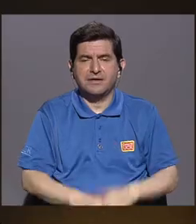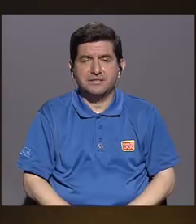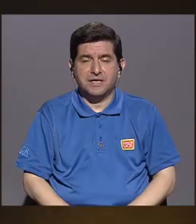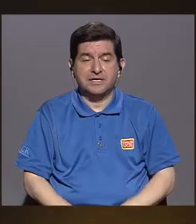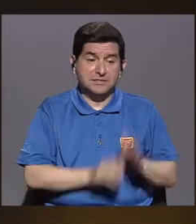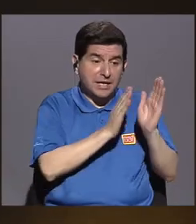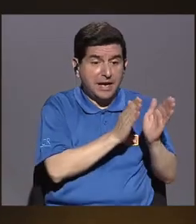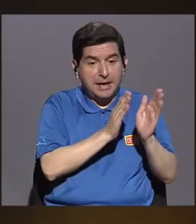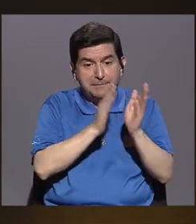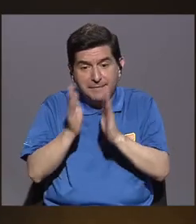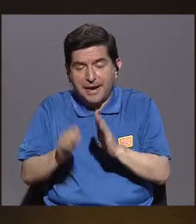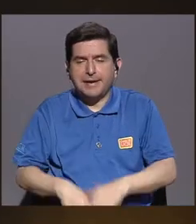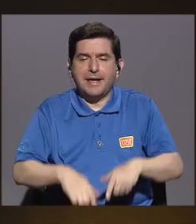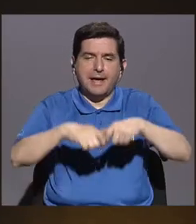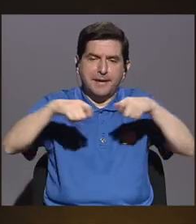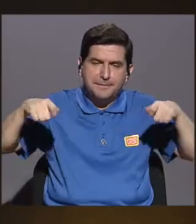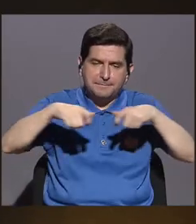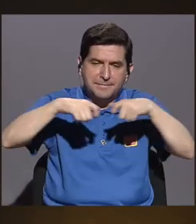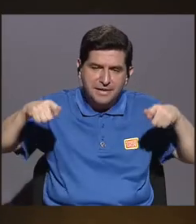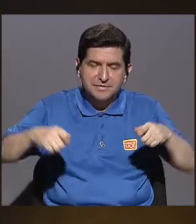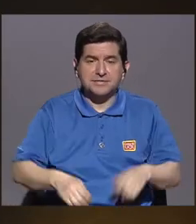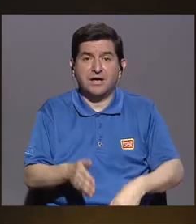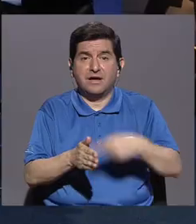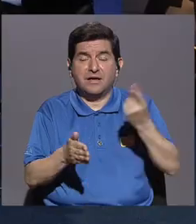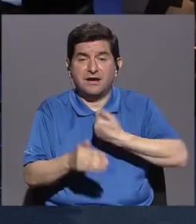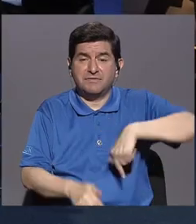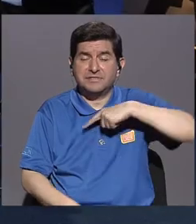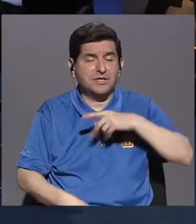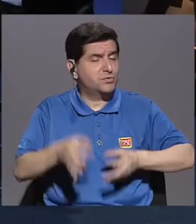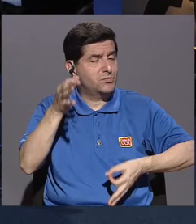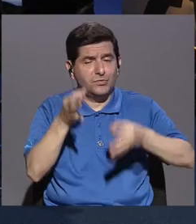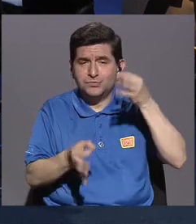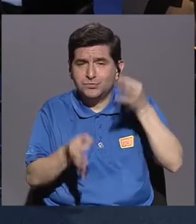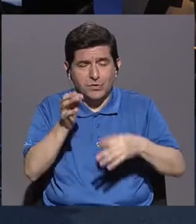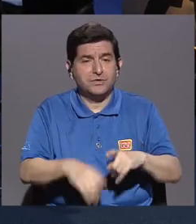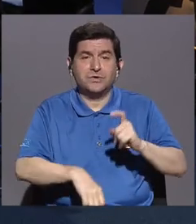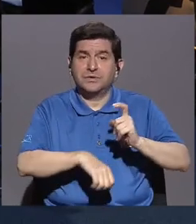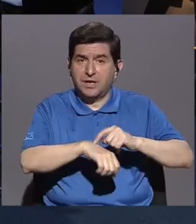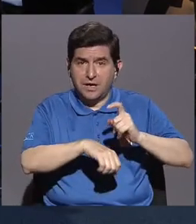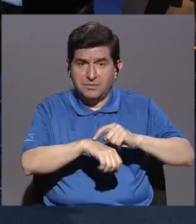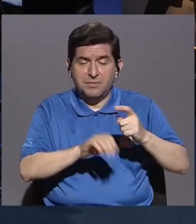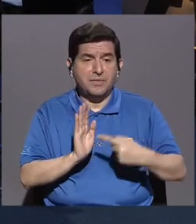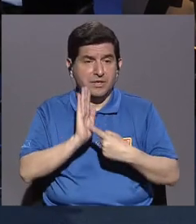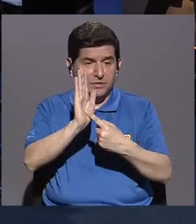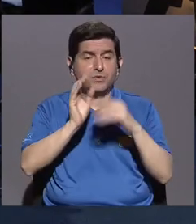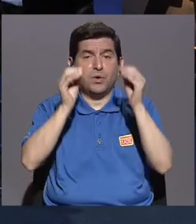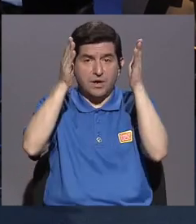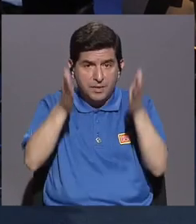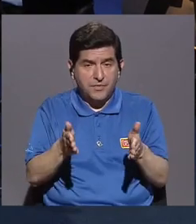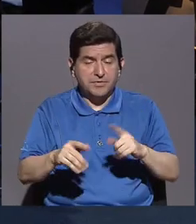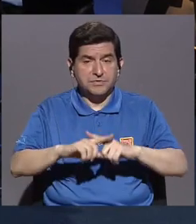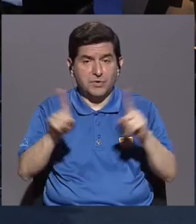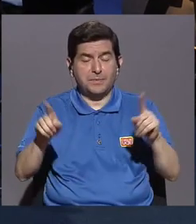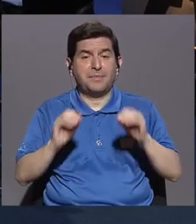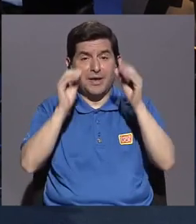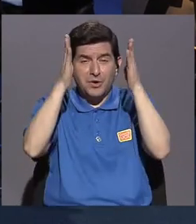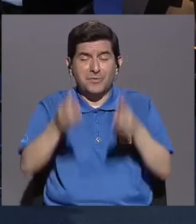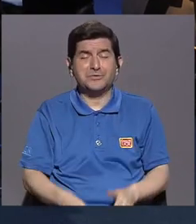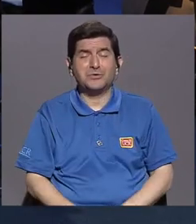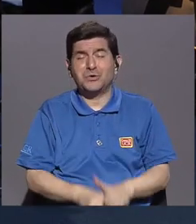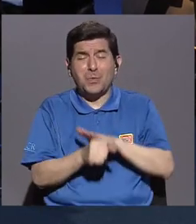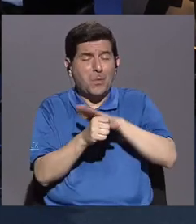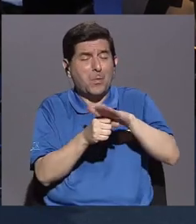los planeamientos, la mediación. Y es que a veces somos muy injustos también a la hora de señalar al docente, pero el docente está